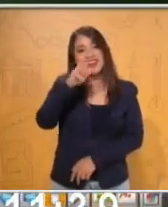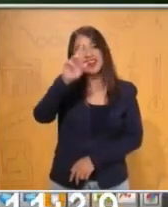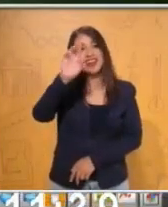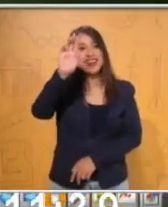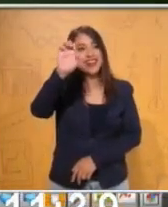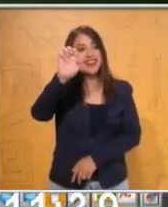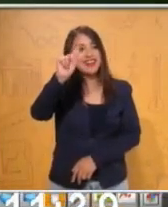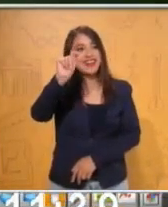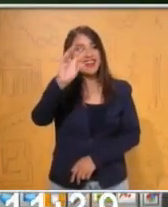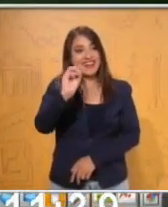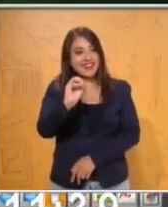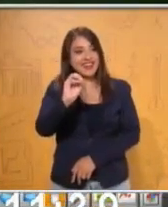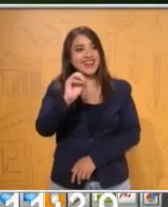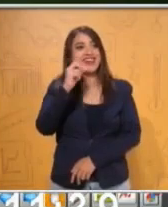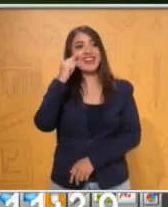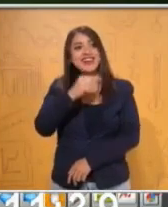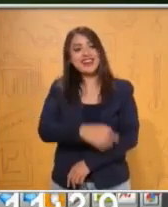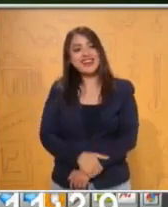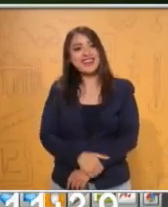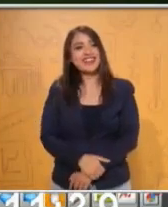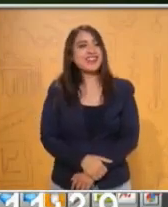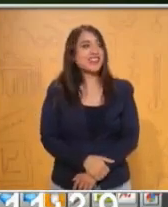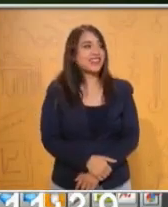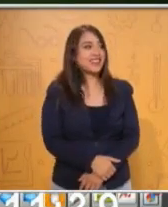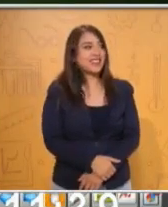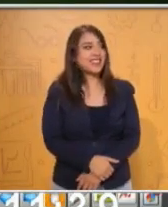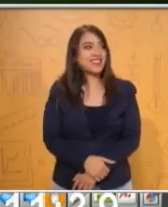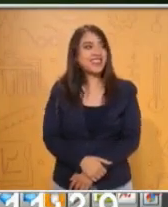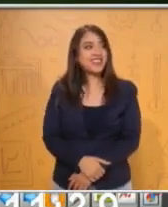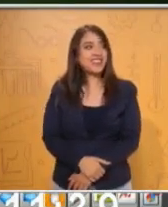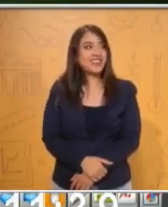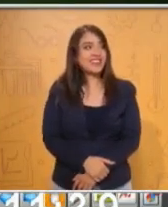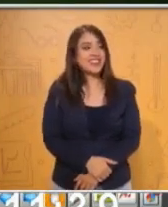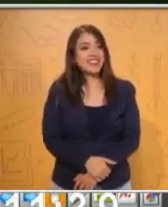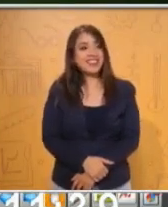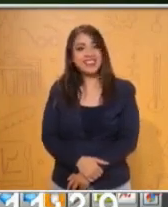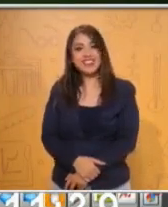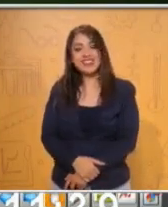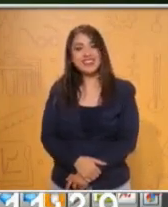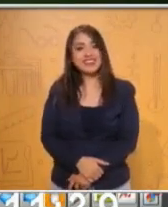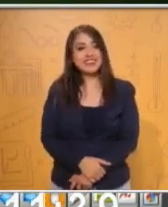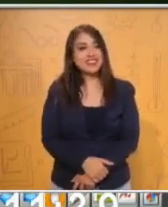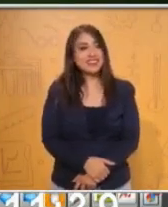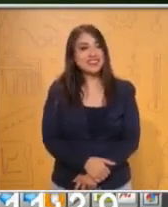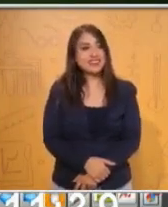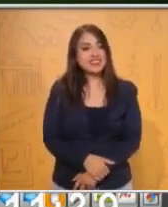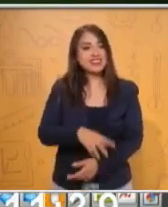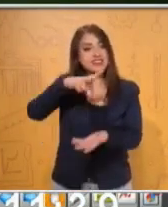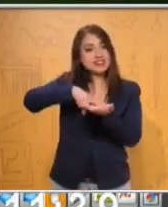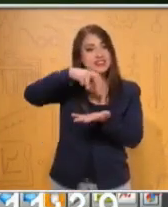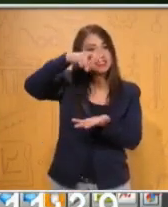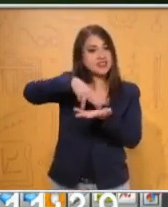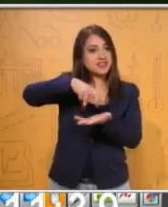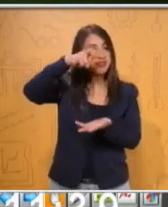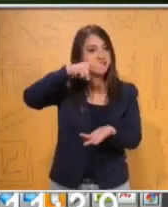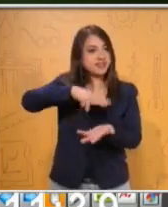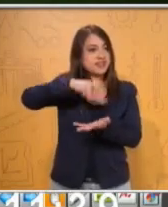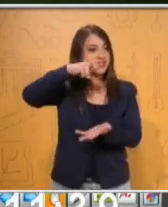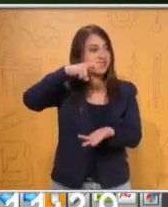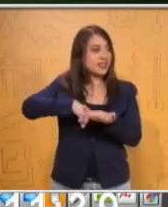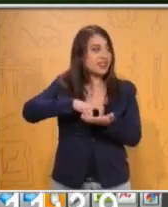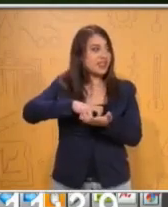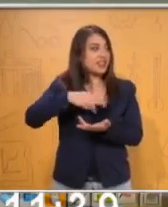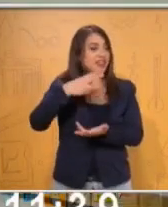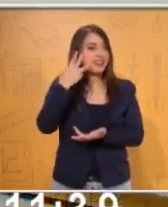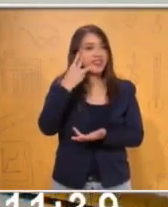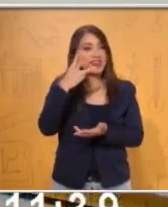a ver, saltar tres veces en un solo pie.